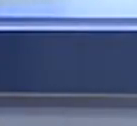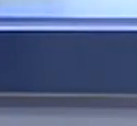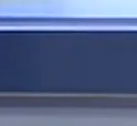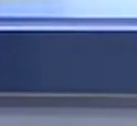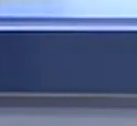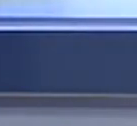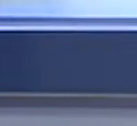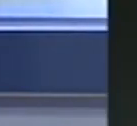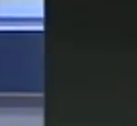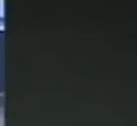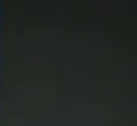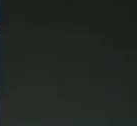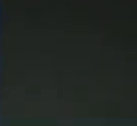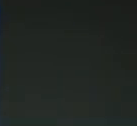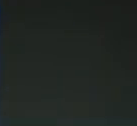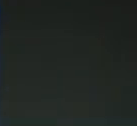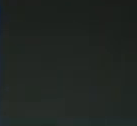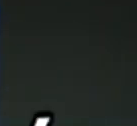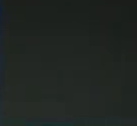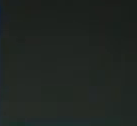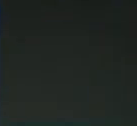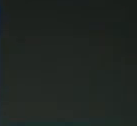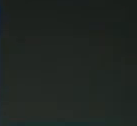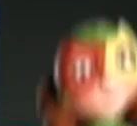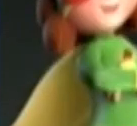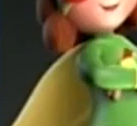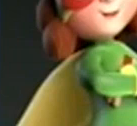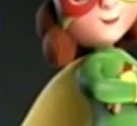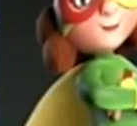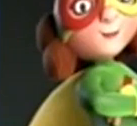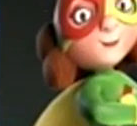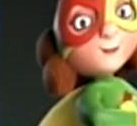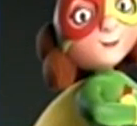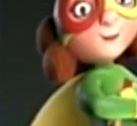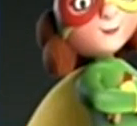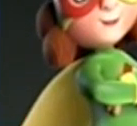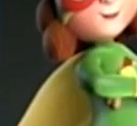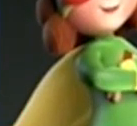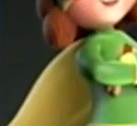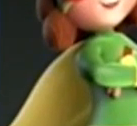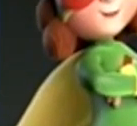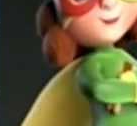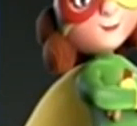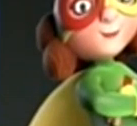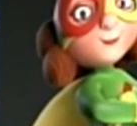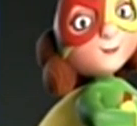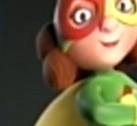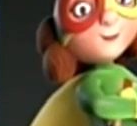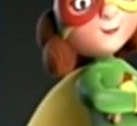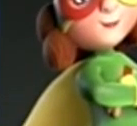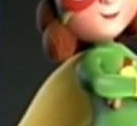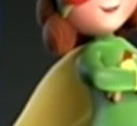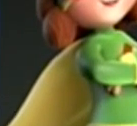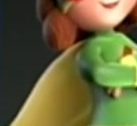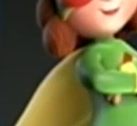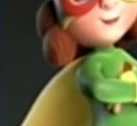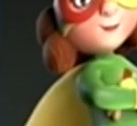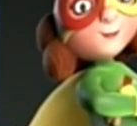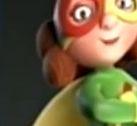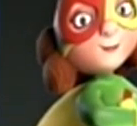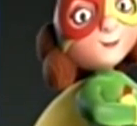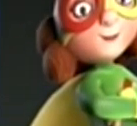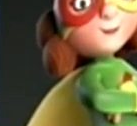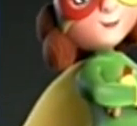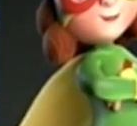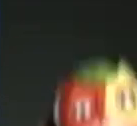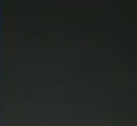precios del año y las promociones exclusivas las encuentras en Maxidespensa. Aprovecha y visita cualquier Maxidespensa del